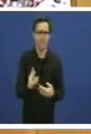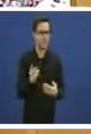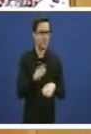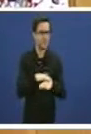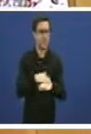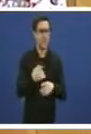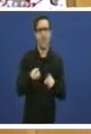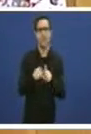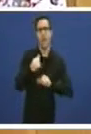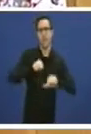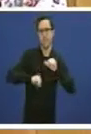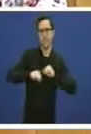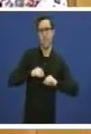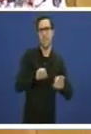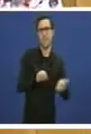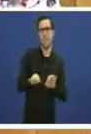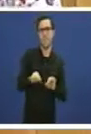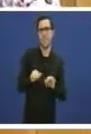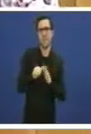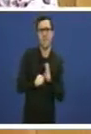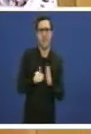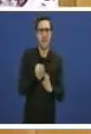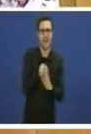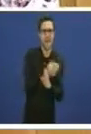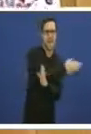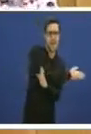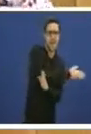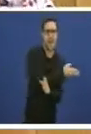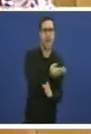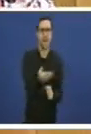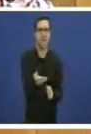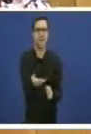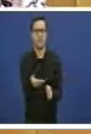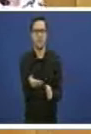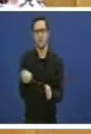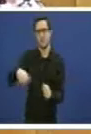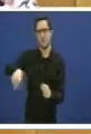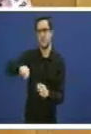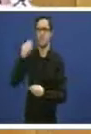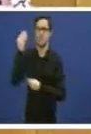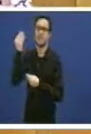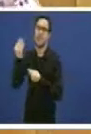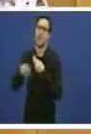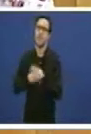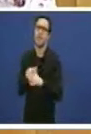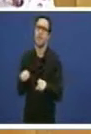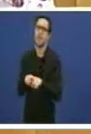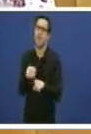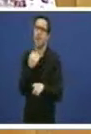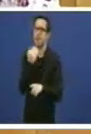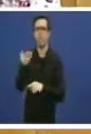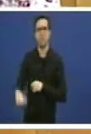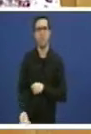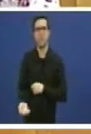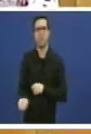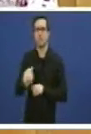programada? Pero de que estamos a falar? Vostedes plantexen outra cuestión de moito calado que tamén deberíamos